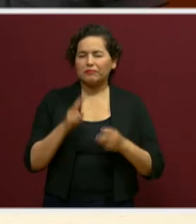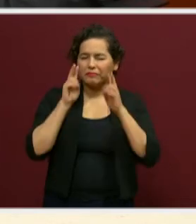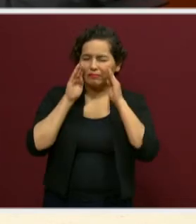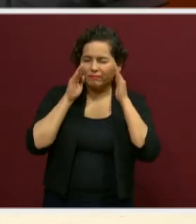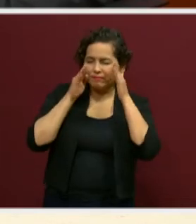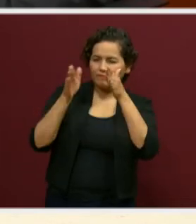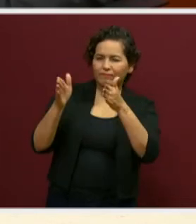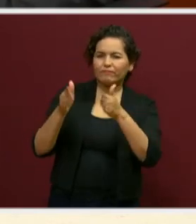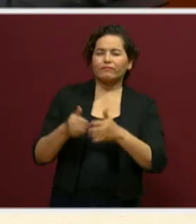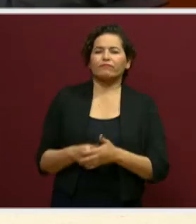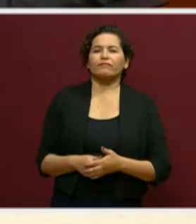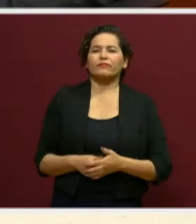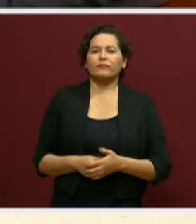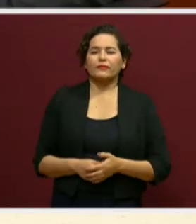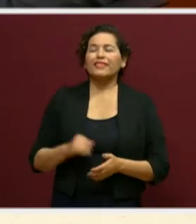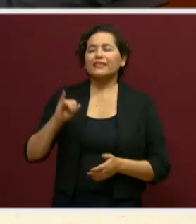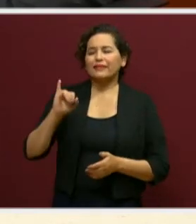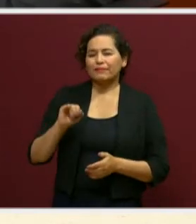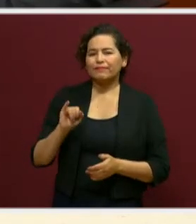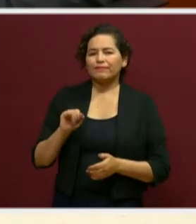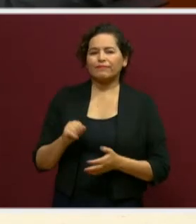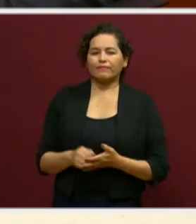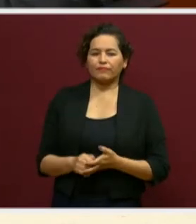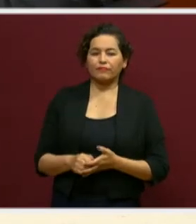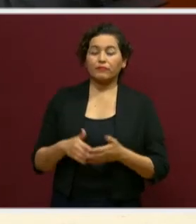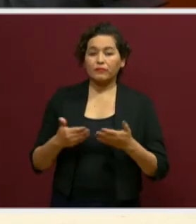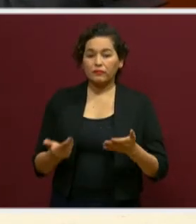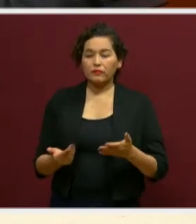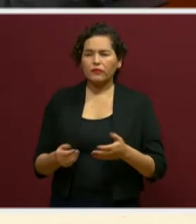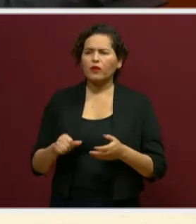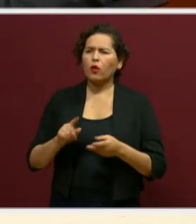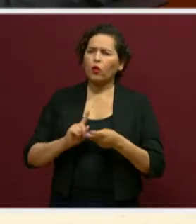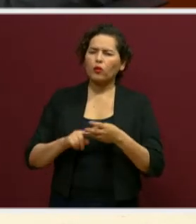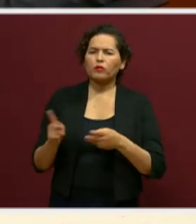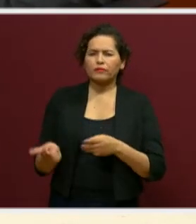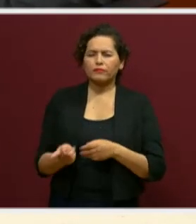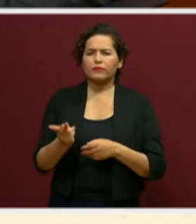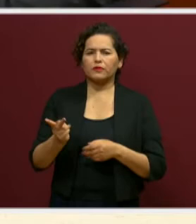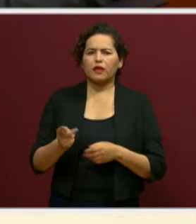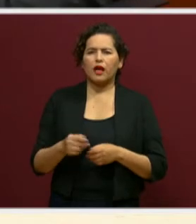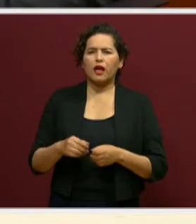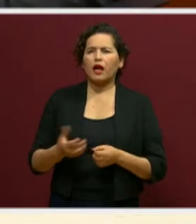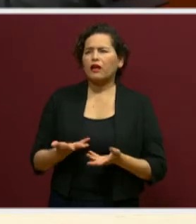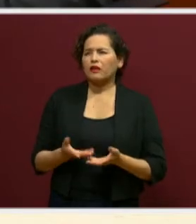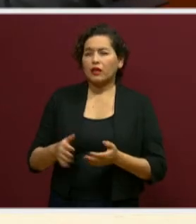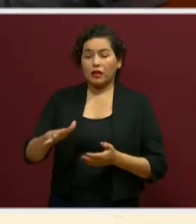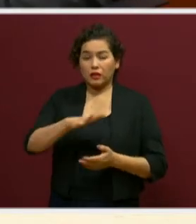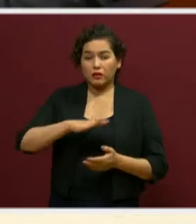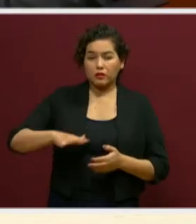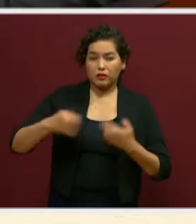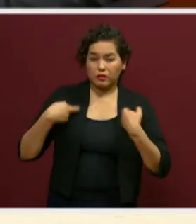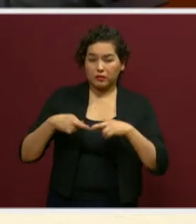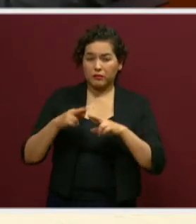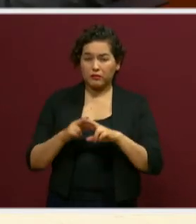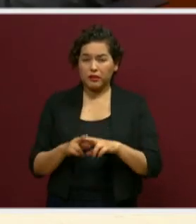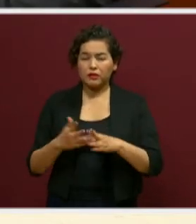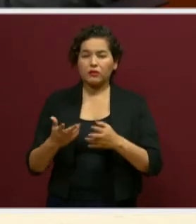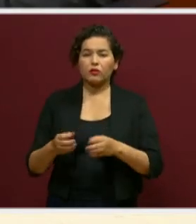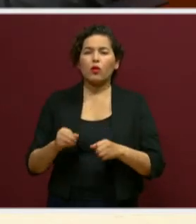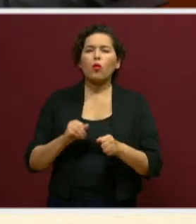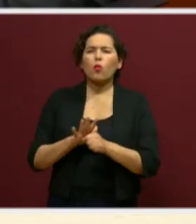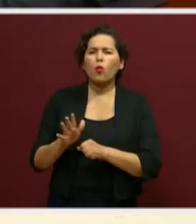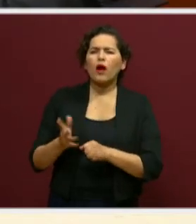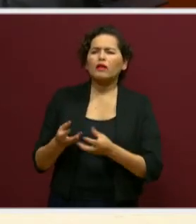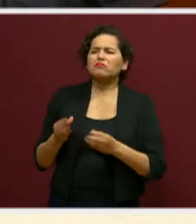mucho, y hay que echar mano de ello. Y bueno, pues, ¿cuáles fueron las actividades que implementó el colectivo docente para abordar la dimensión de vida